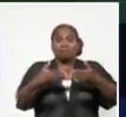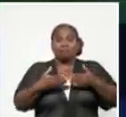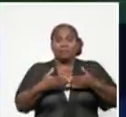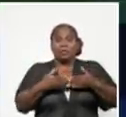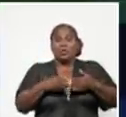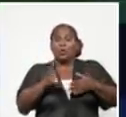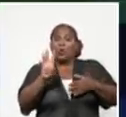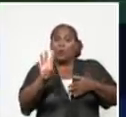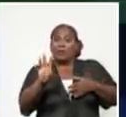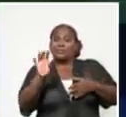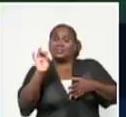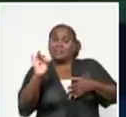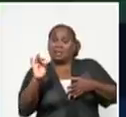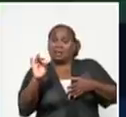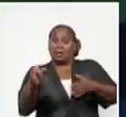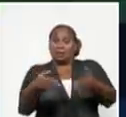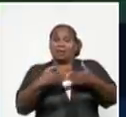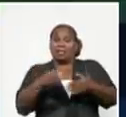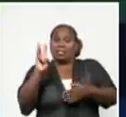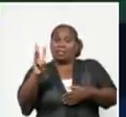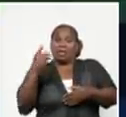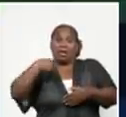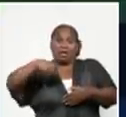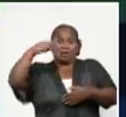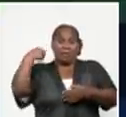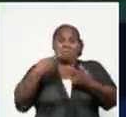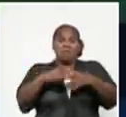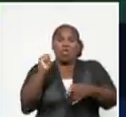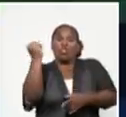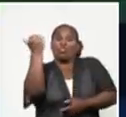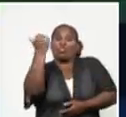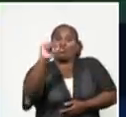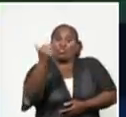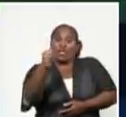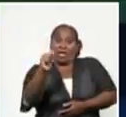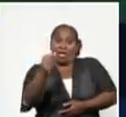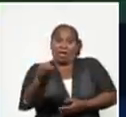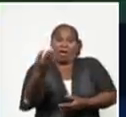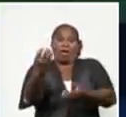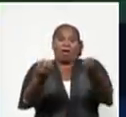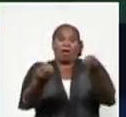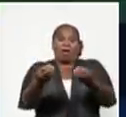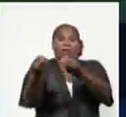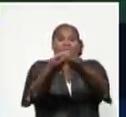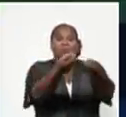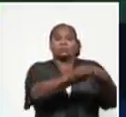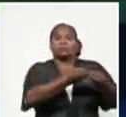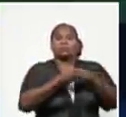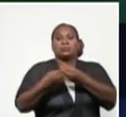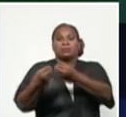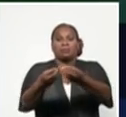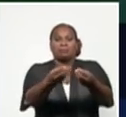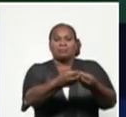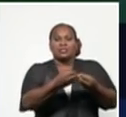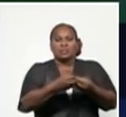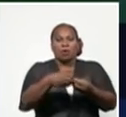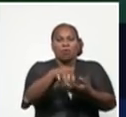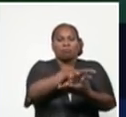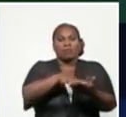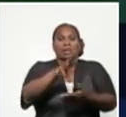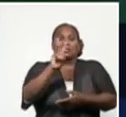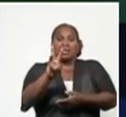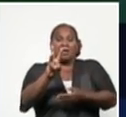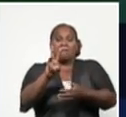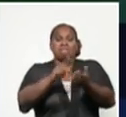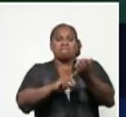en el día de ayer, pero se mantienen 10 eventos de transmisión local activos. Tres de la provincia de